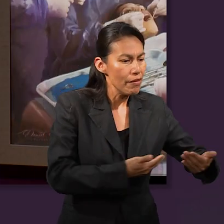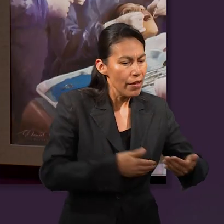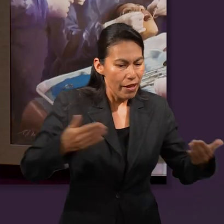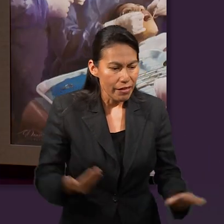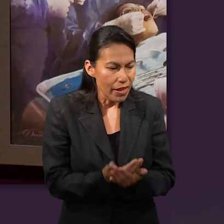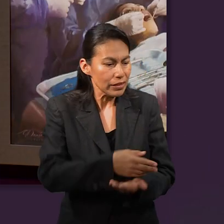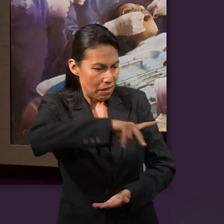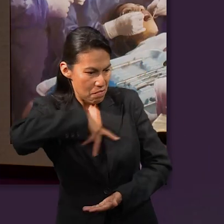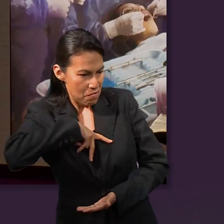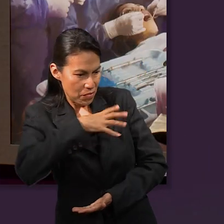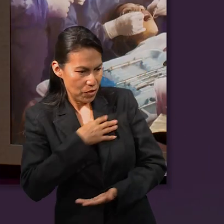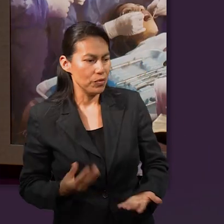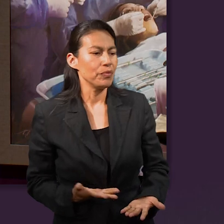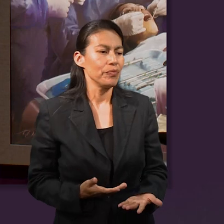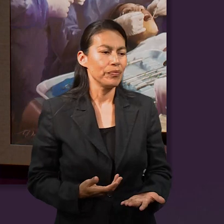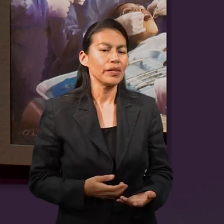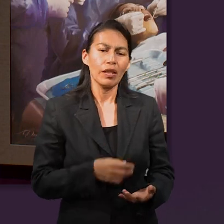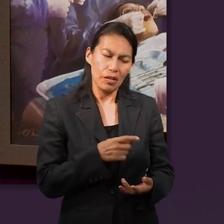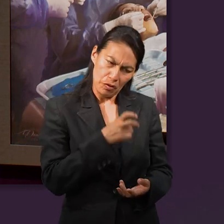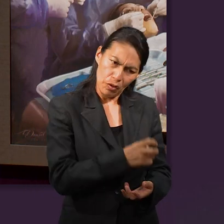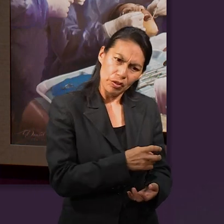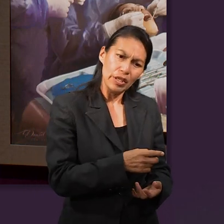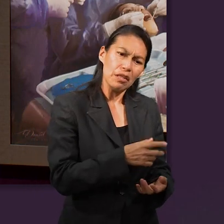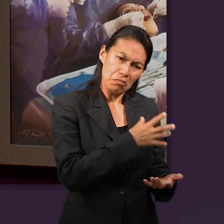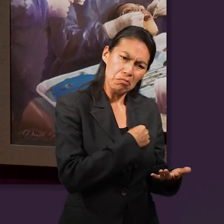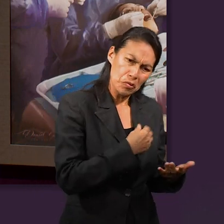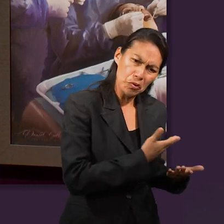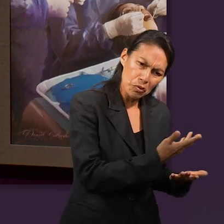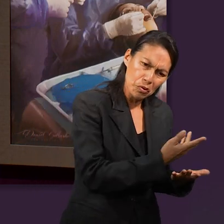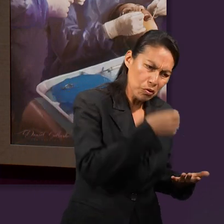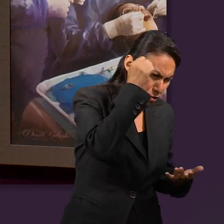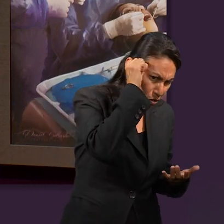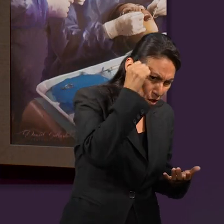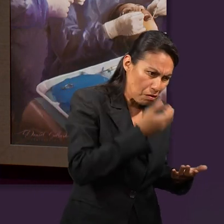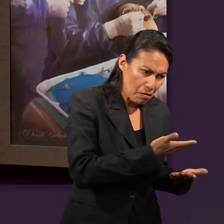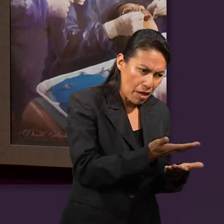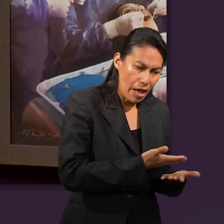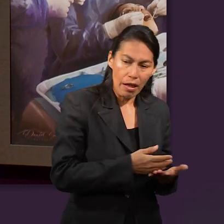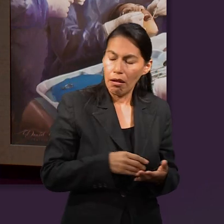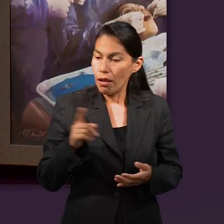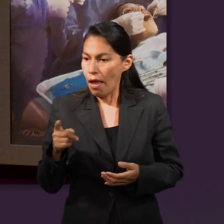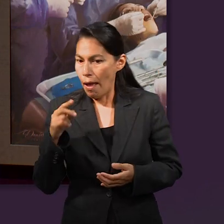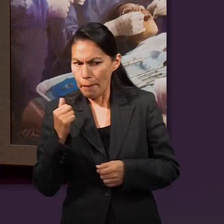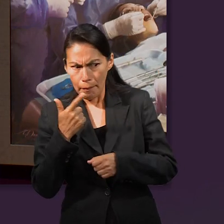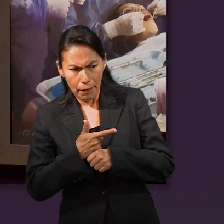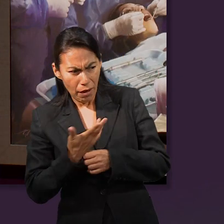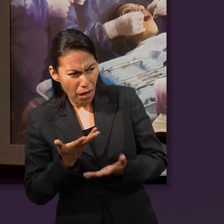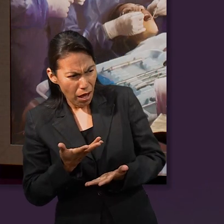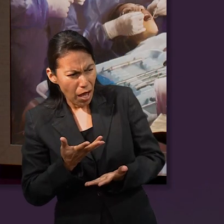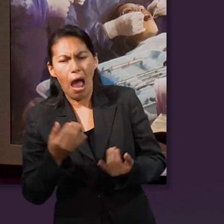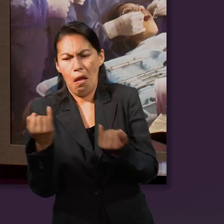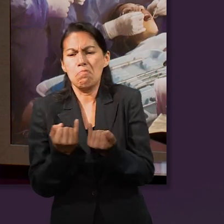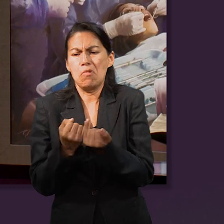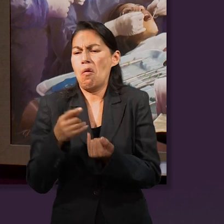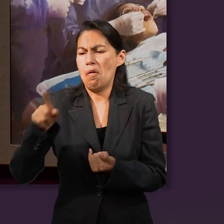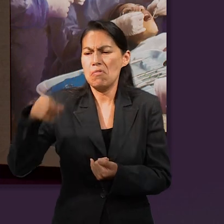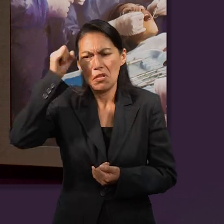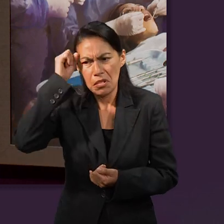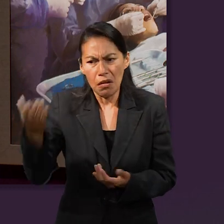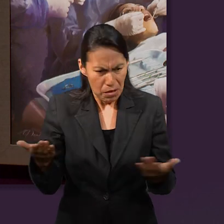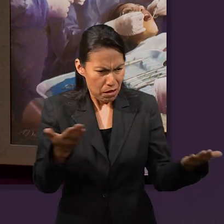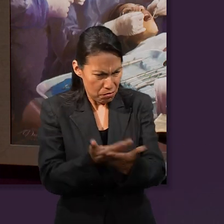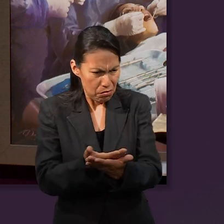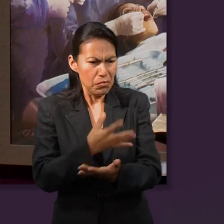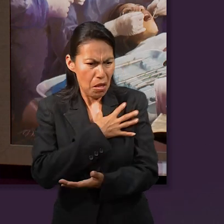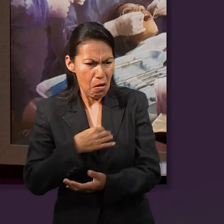y que dé a luz sobre mis rodillas. Así yo también tendré hijos de ella. Entonces, empieza, cuando ella le da hijos con su sierva, Lea ve que ella le está dando hijos con